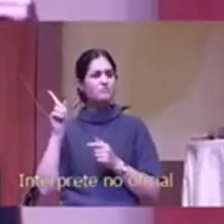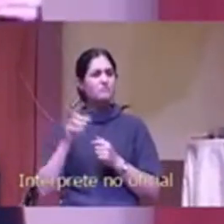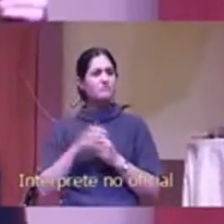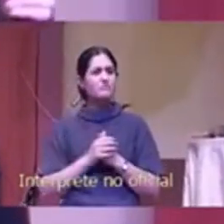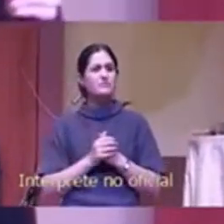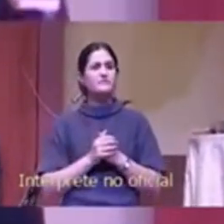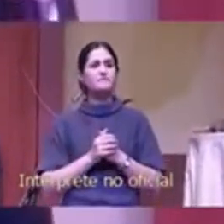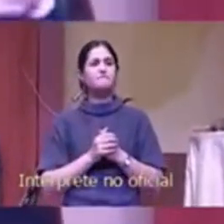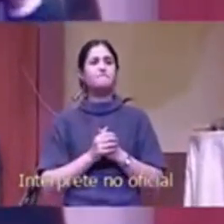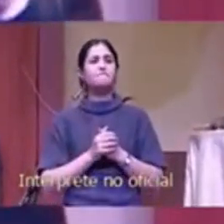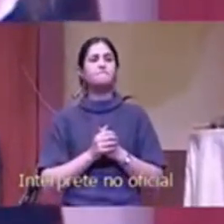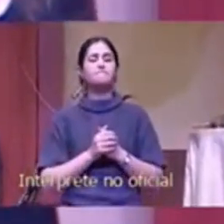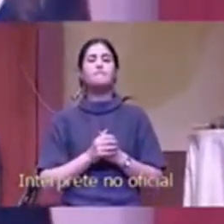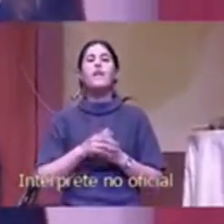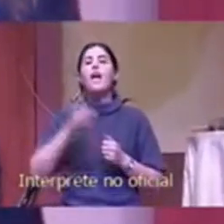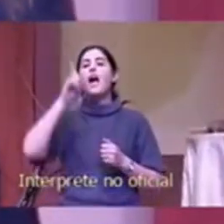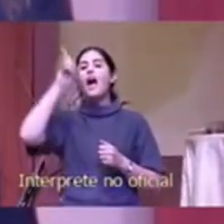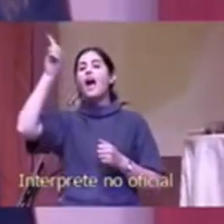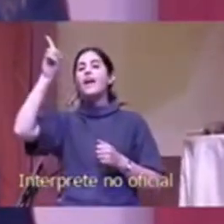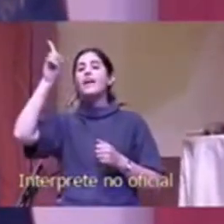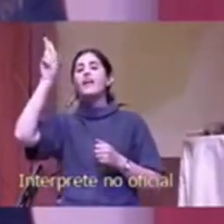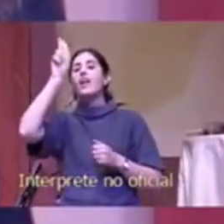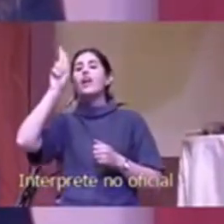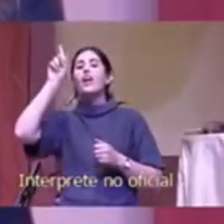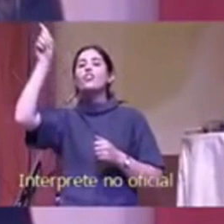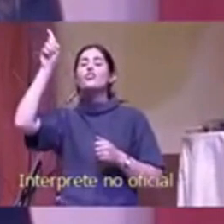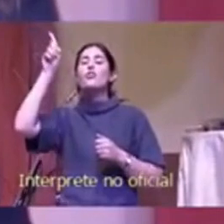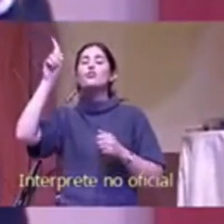diciendo esto es mío esto incluye